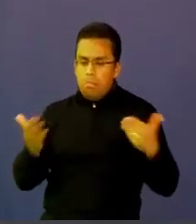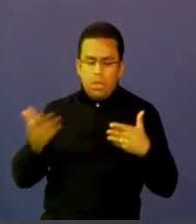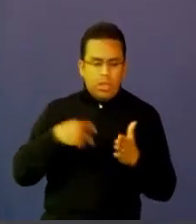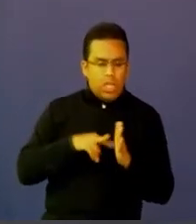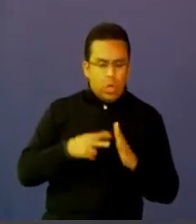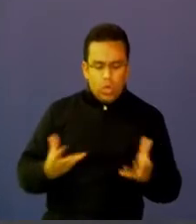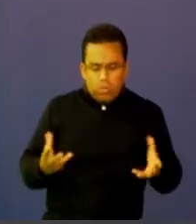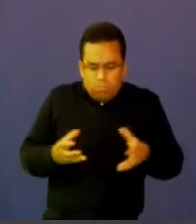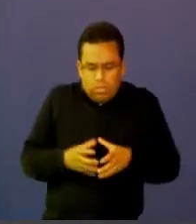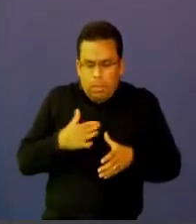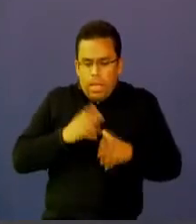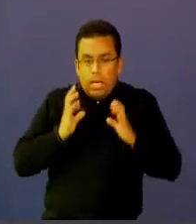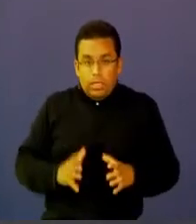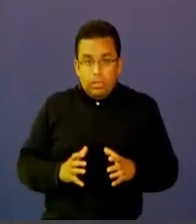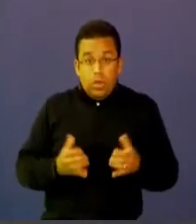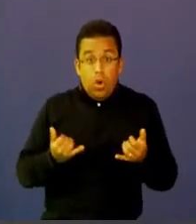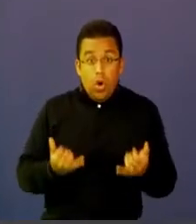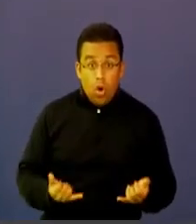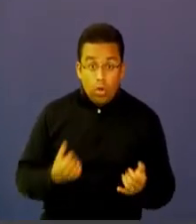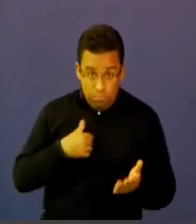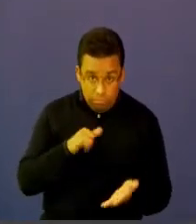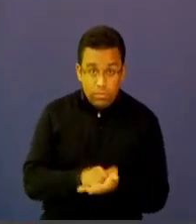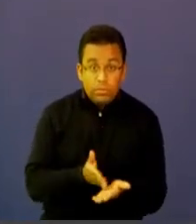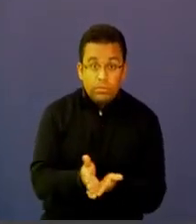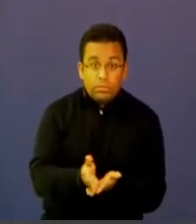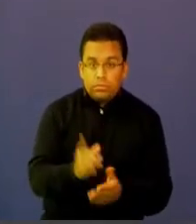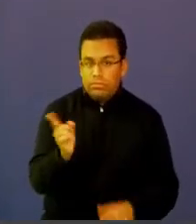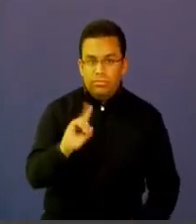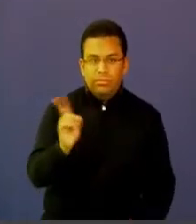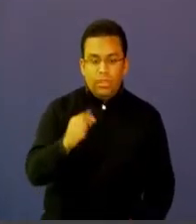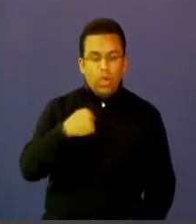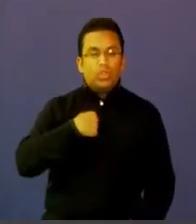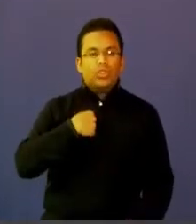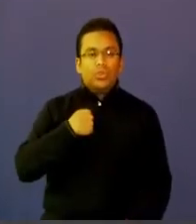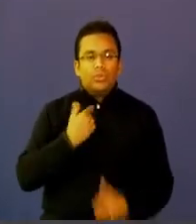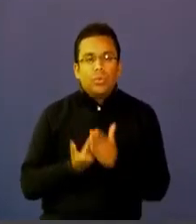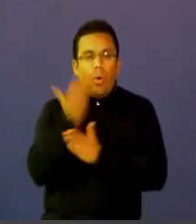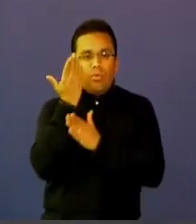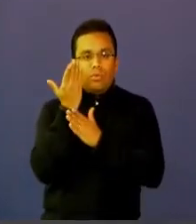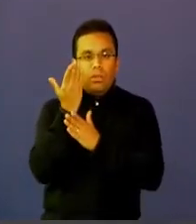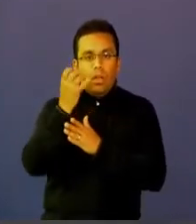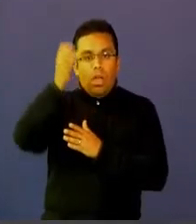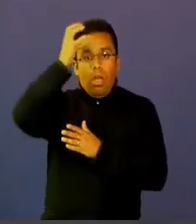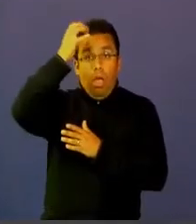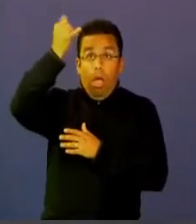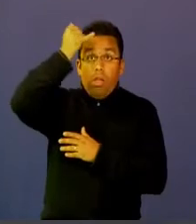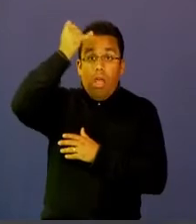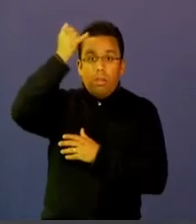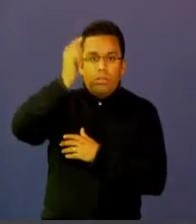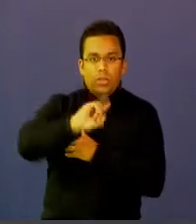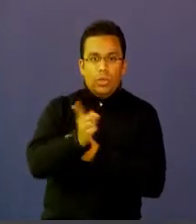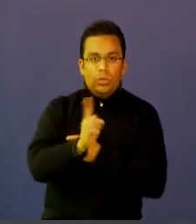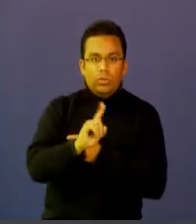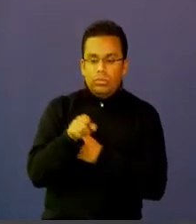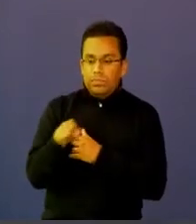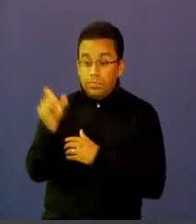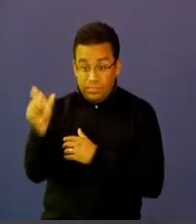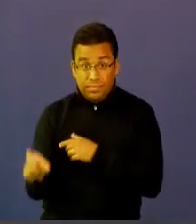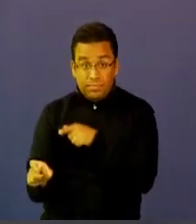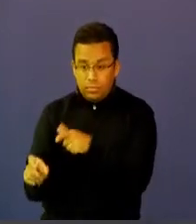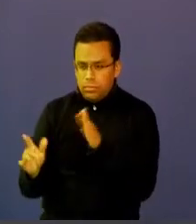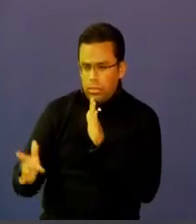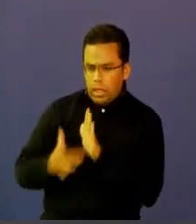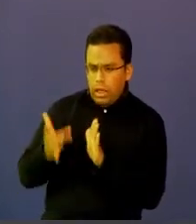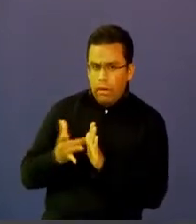en su clase. Hoy en día el reto es otro. Hoy en día es el profesor innovador, ese profesor que sabe lidiar con el estudiante que tiene su